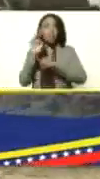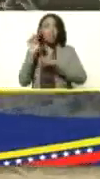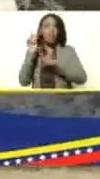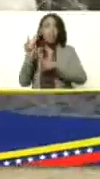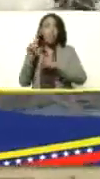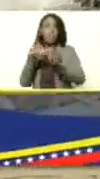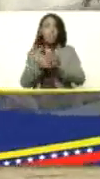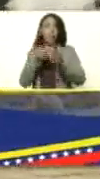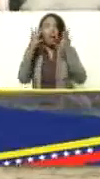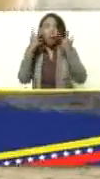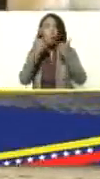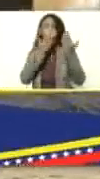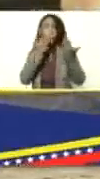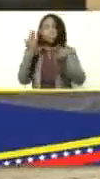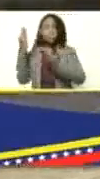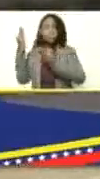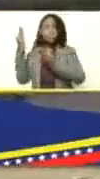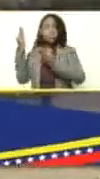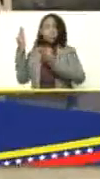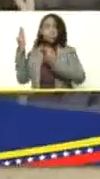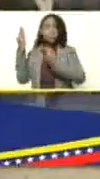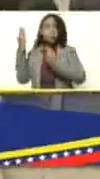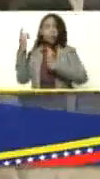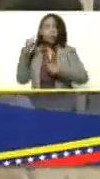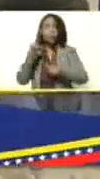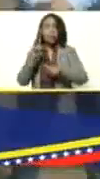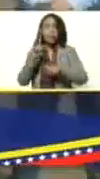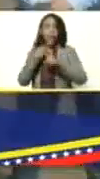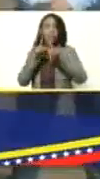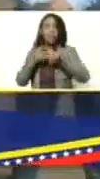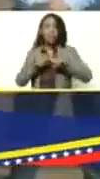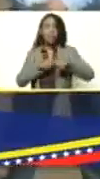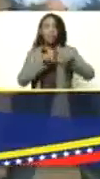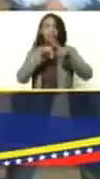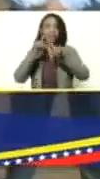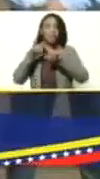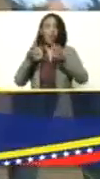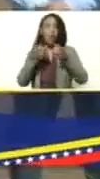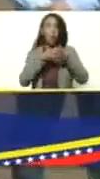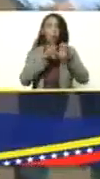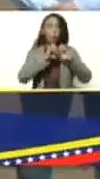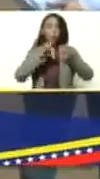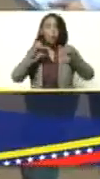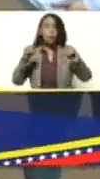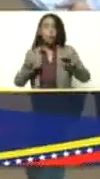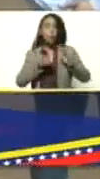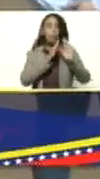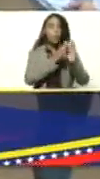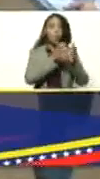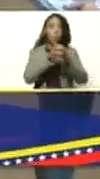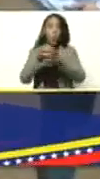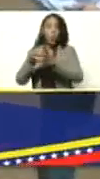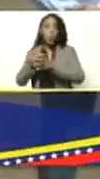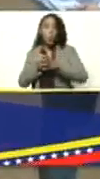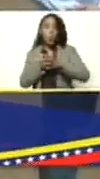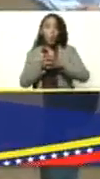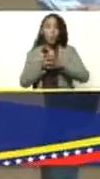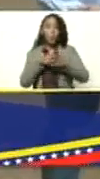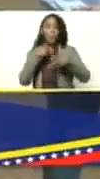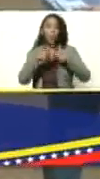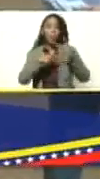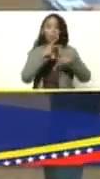animales es decir con las distintas organizaciones productivas unidades productivas